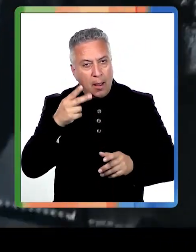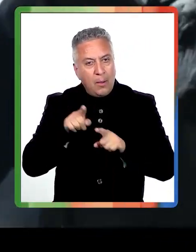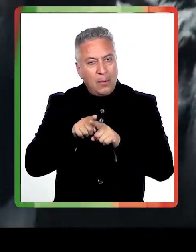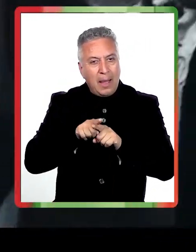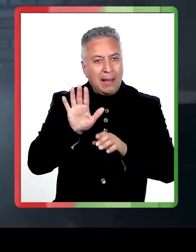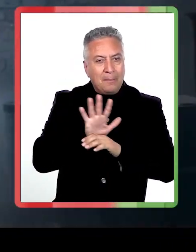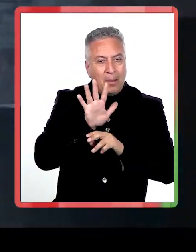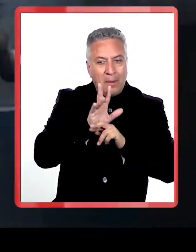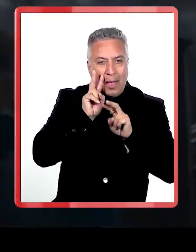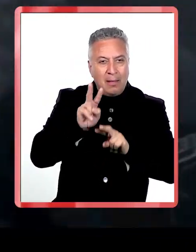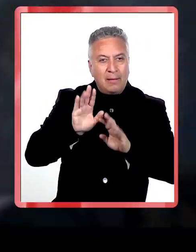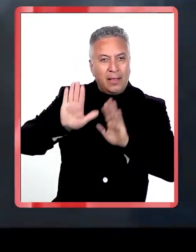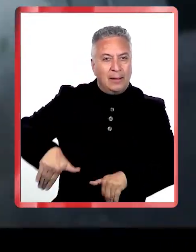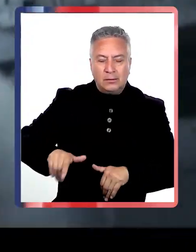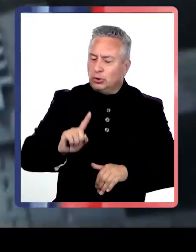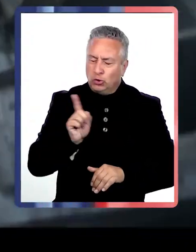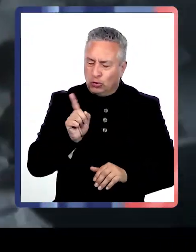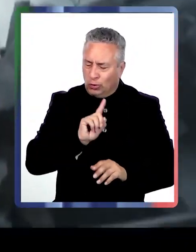Espera.